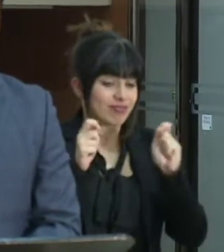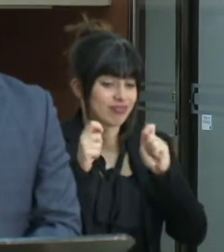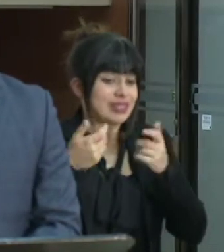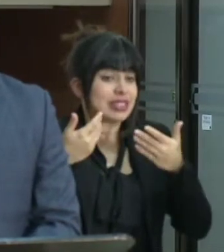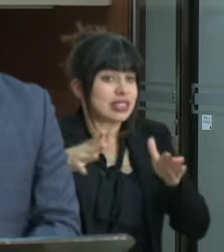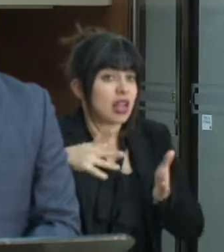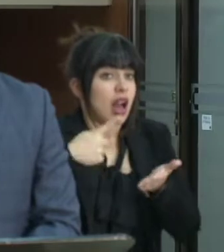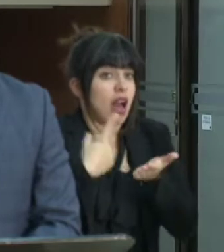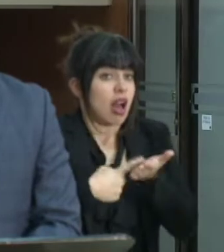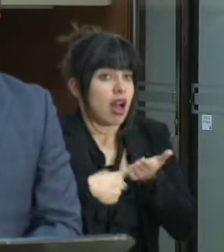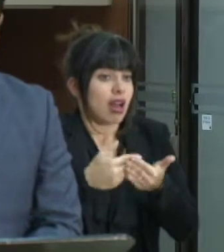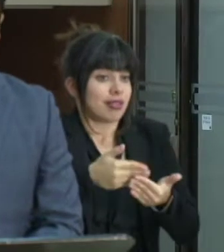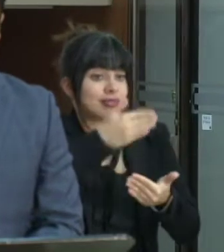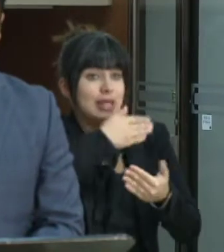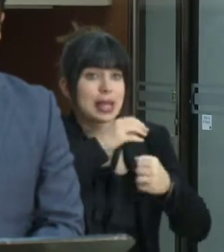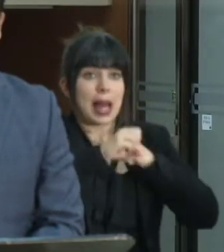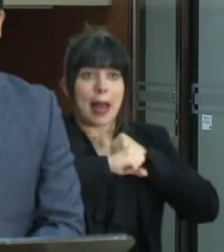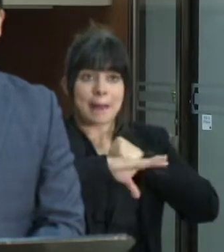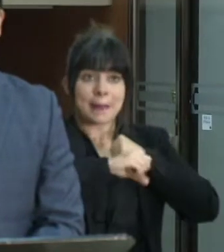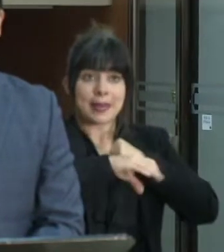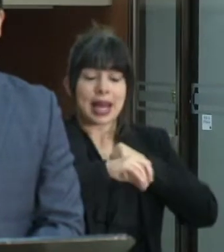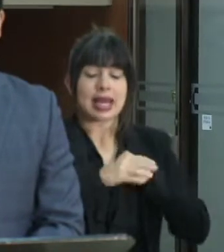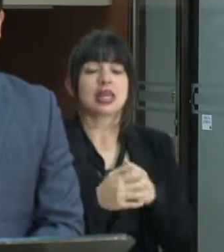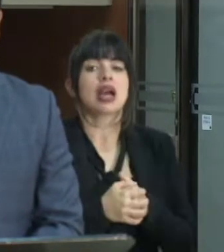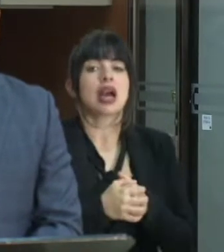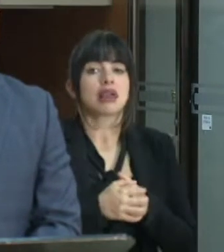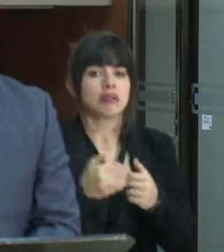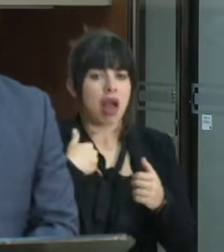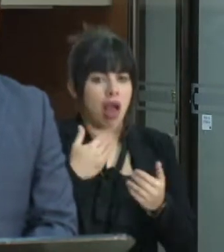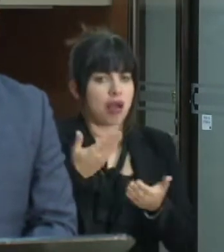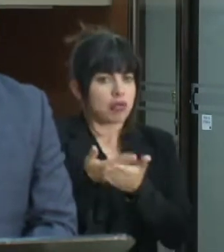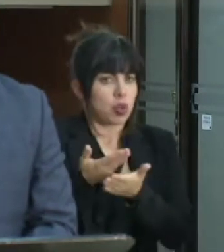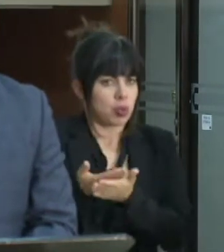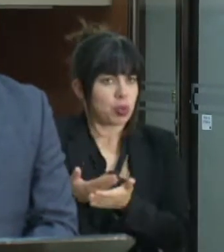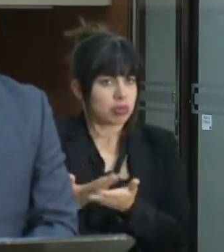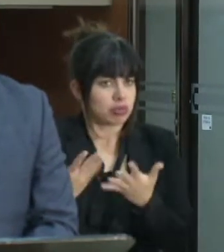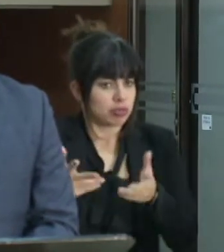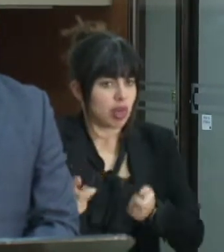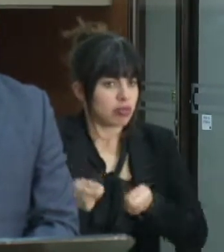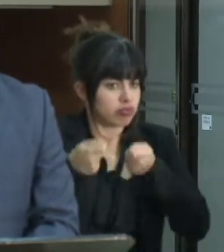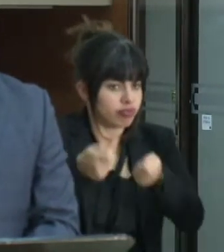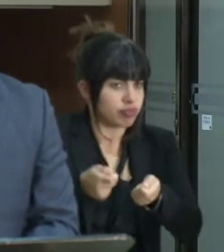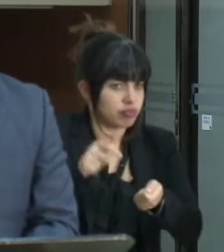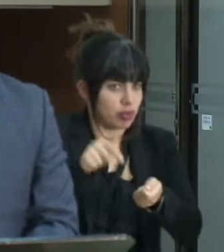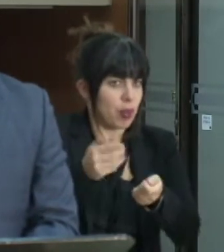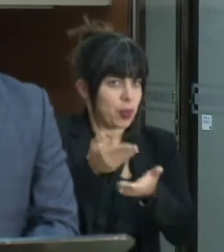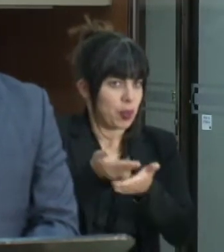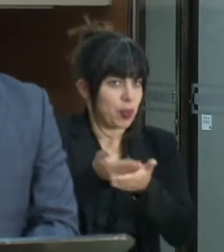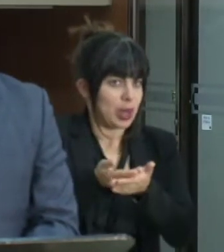hablaron en el periodo de campaña y que hay propuestas sobre la mesa en ese sentido.